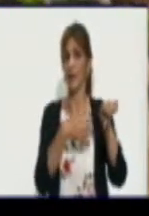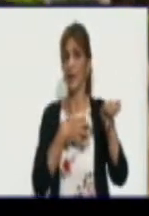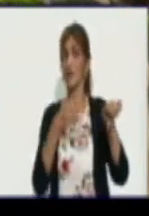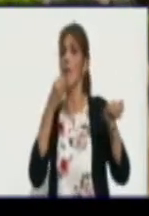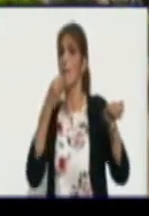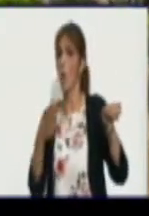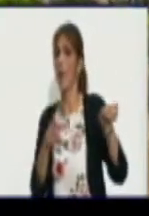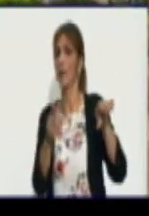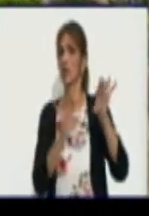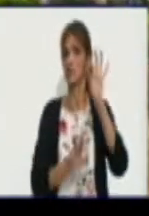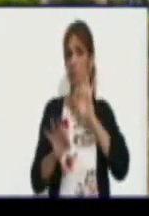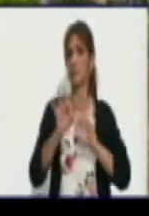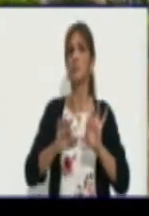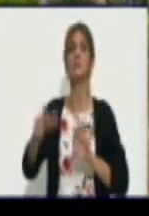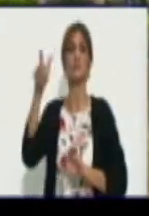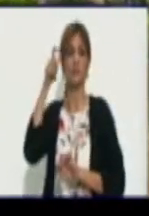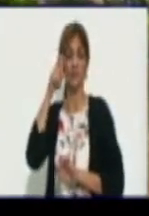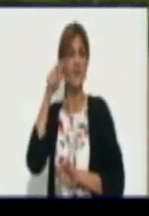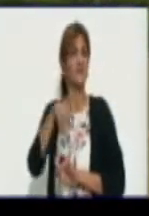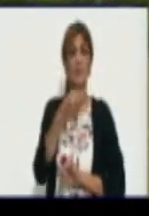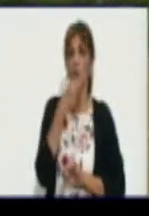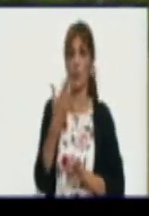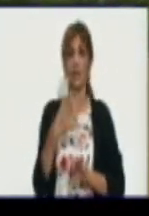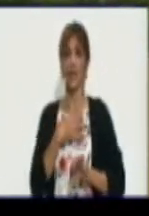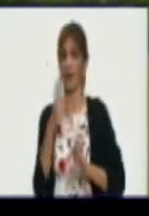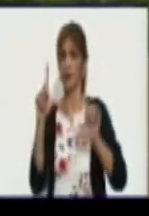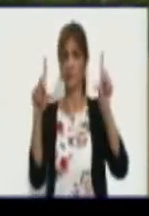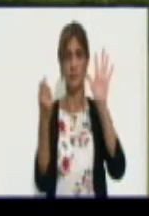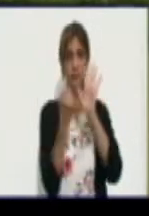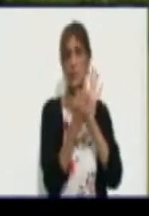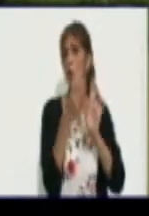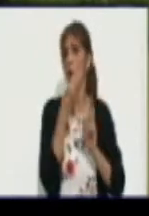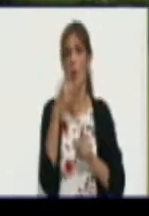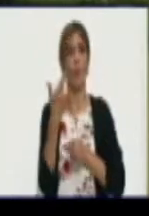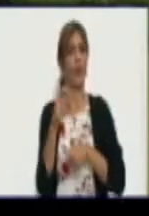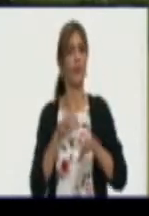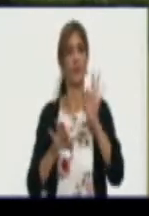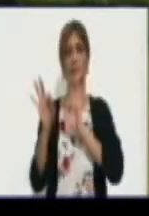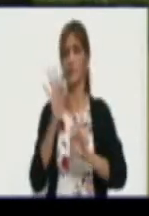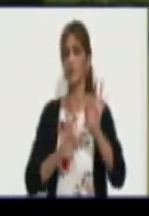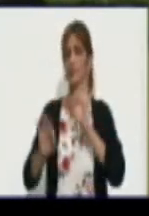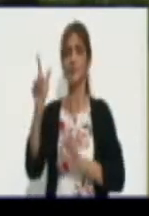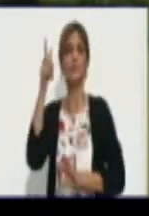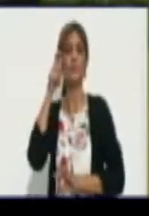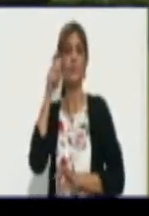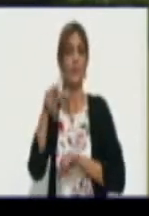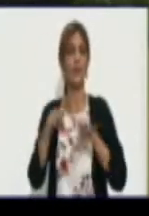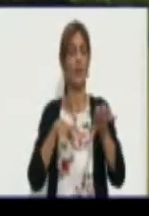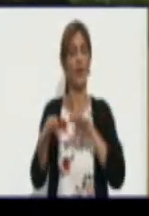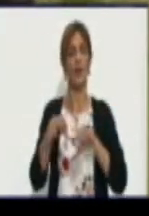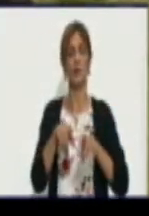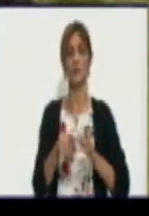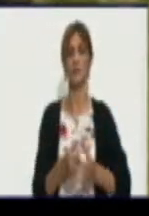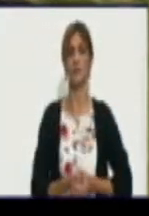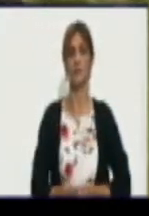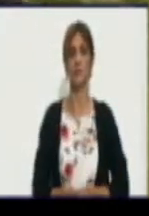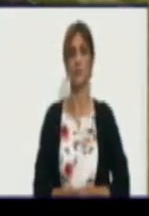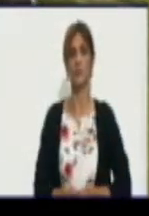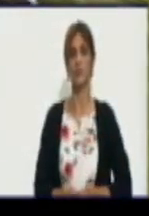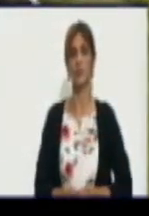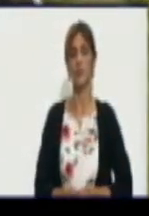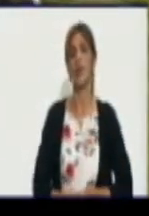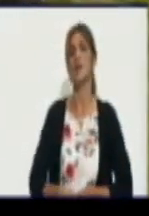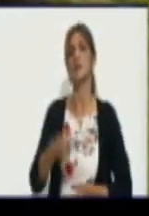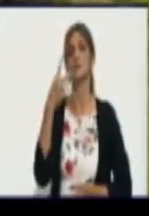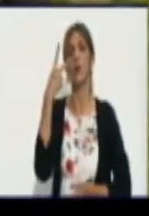puede acceder a esta medida, al beneficio de ella. Segundo, cumplir los